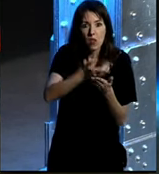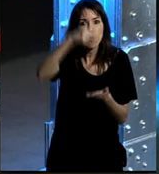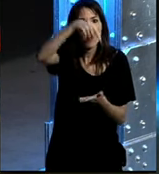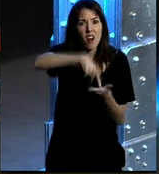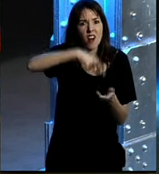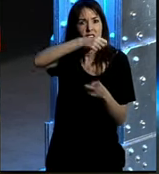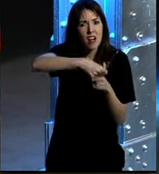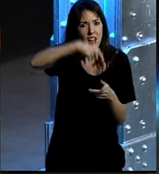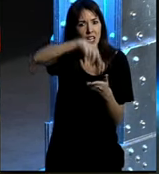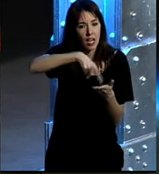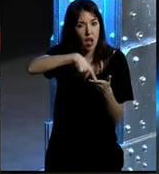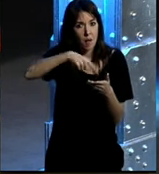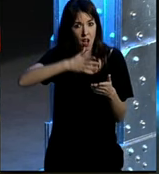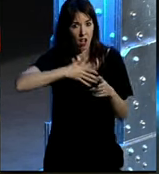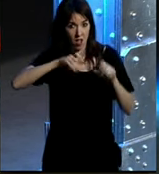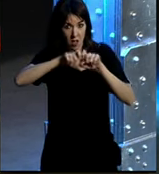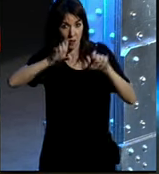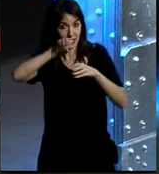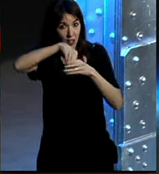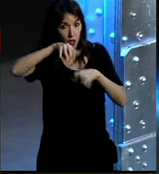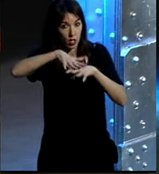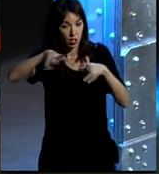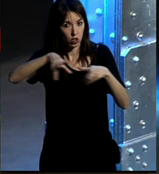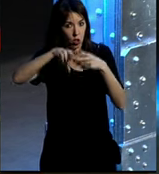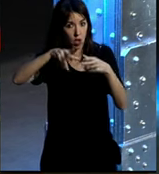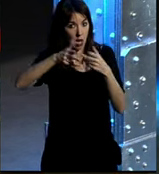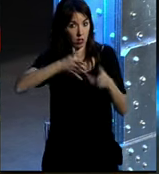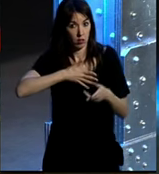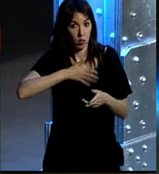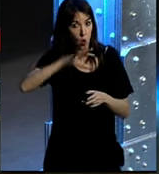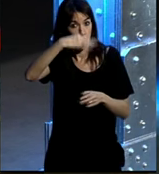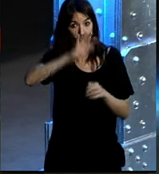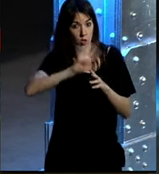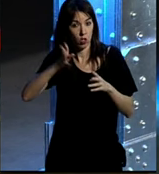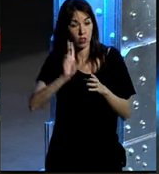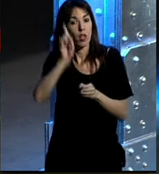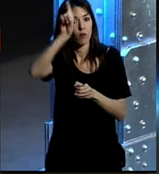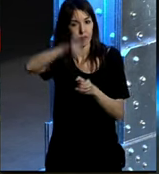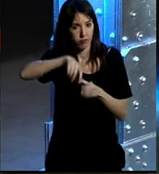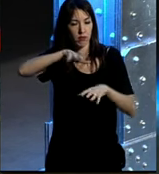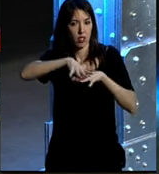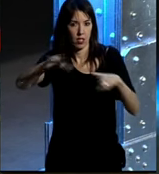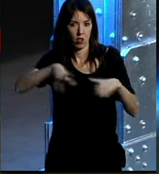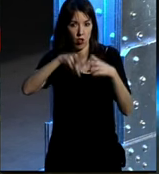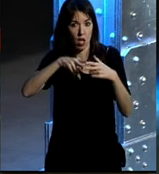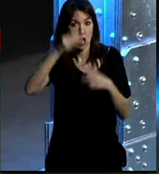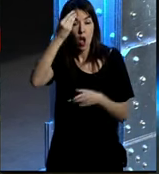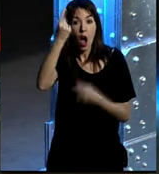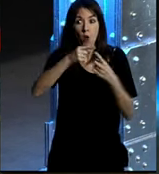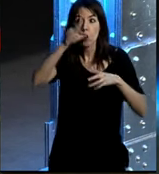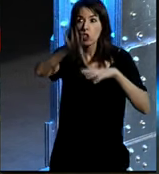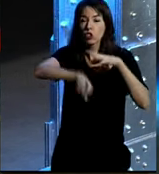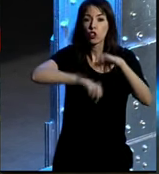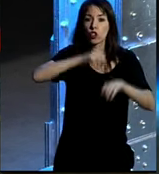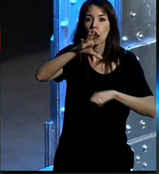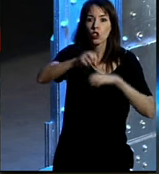reclama de una compañía en redes sociales pues para mí la única alternativa es estar ahí como digo yo creo que hay consumidores que no se